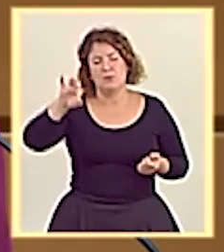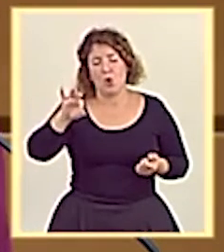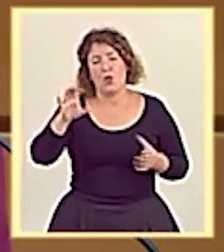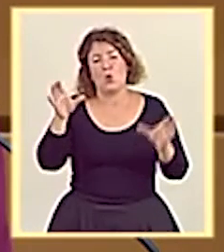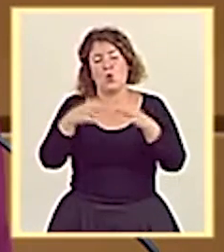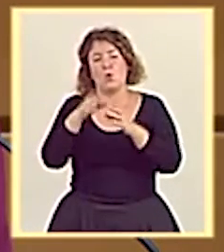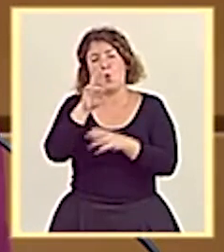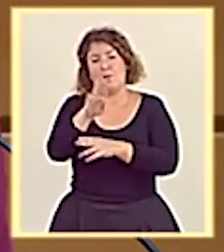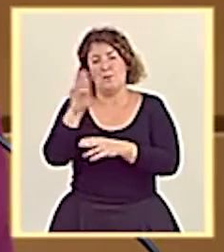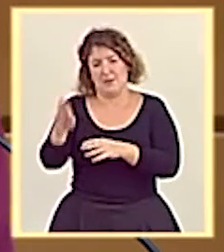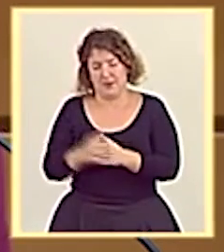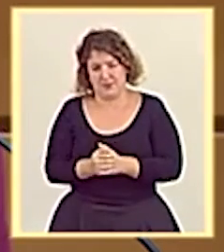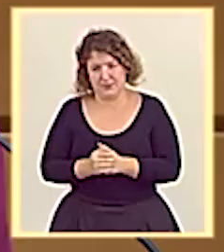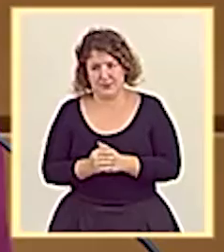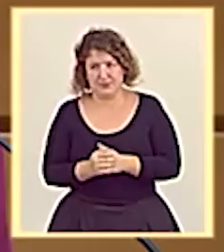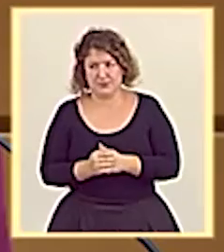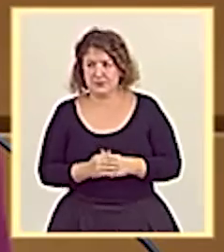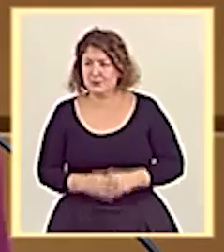palabra su señoría.